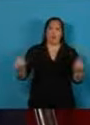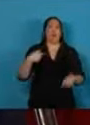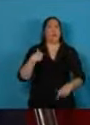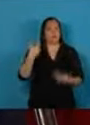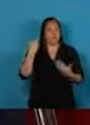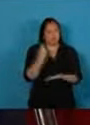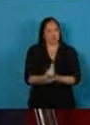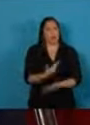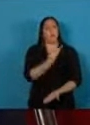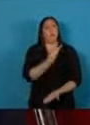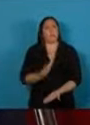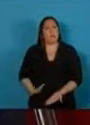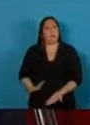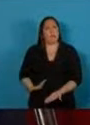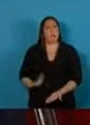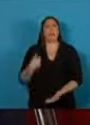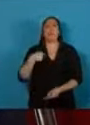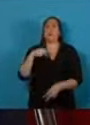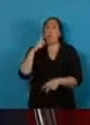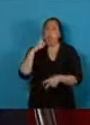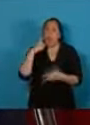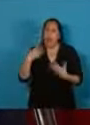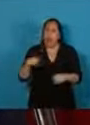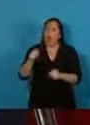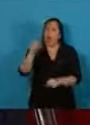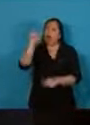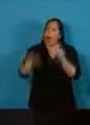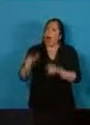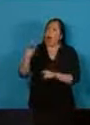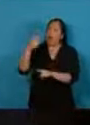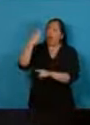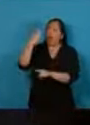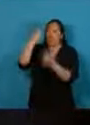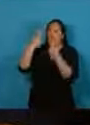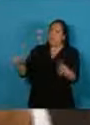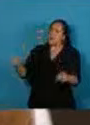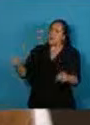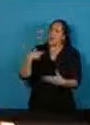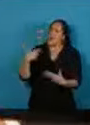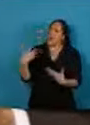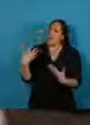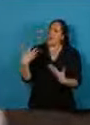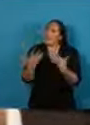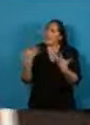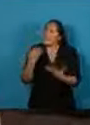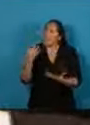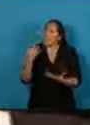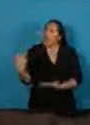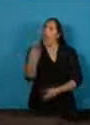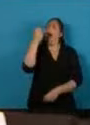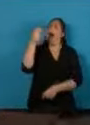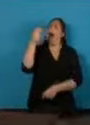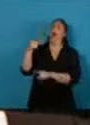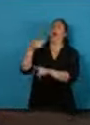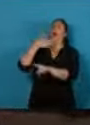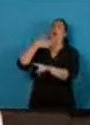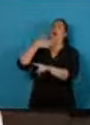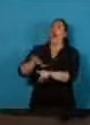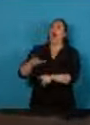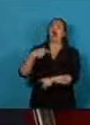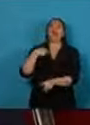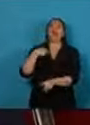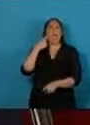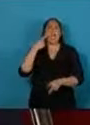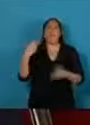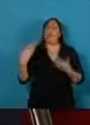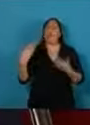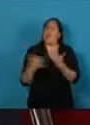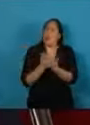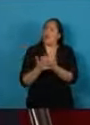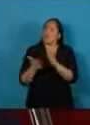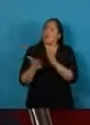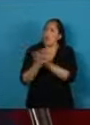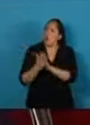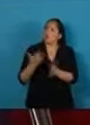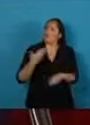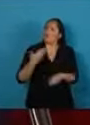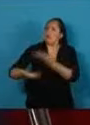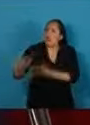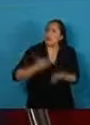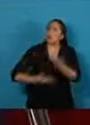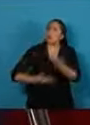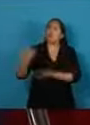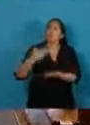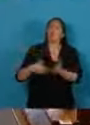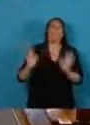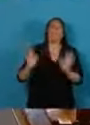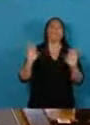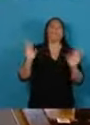faceta de quien piensa distinto a mí. Y quiero ser el primero en convivir con él sin horadar en sus